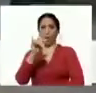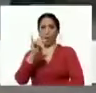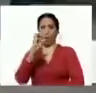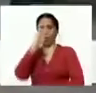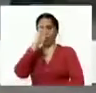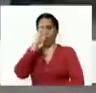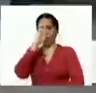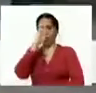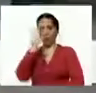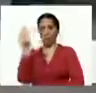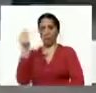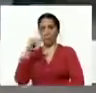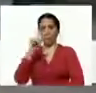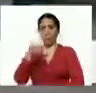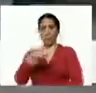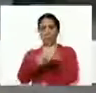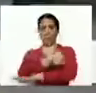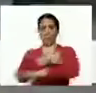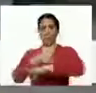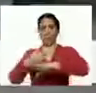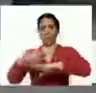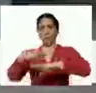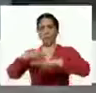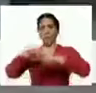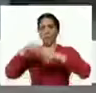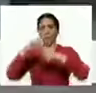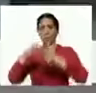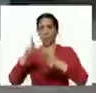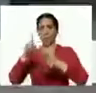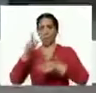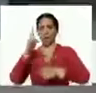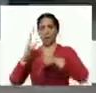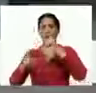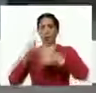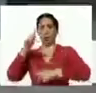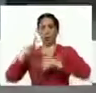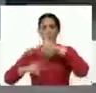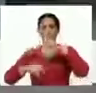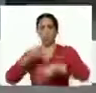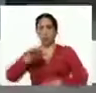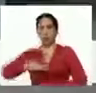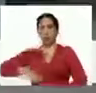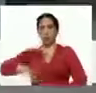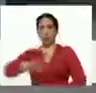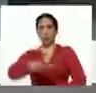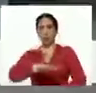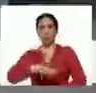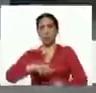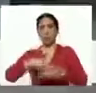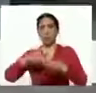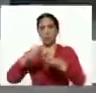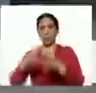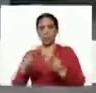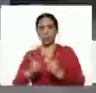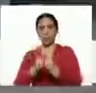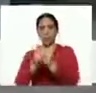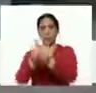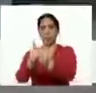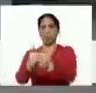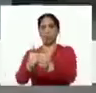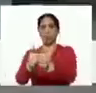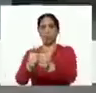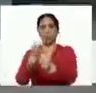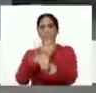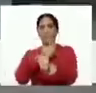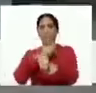de funcionarios del ministerio y algunos productores del campo por parte del ministerio nos acompaña el